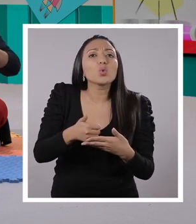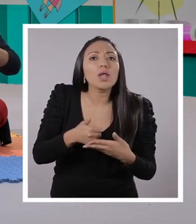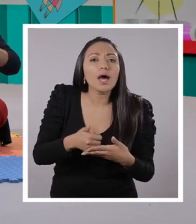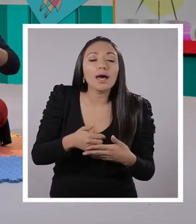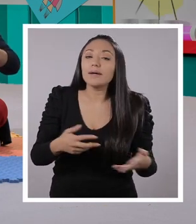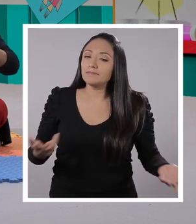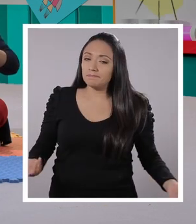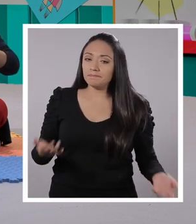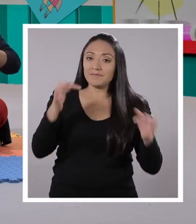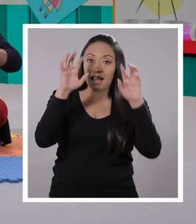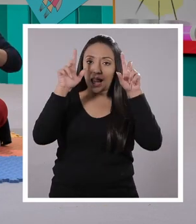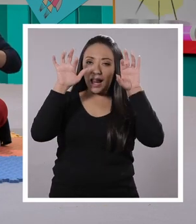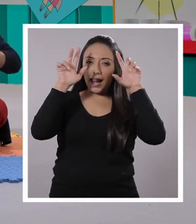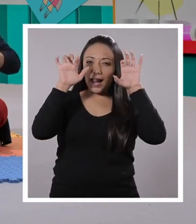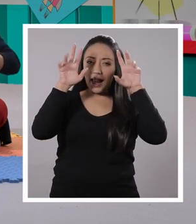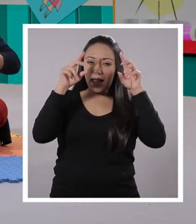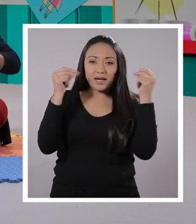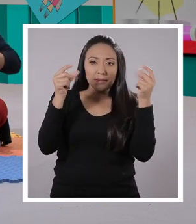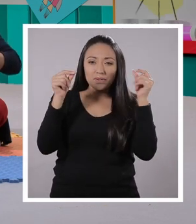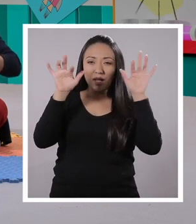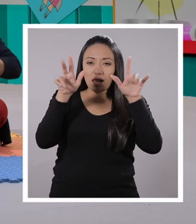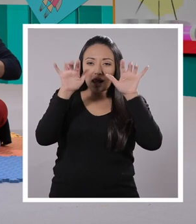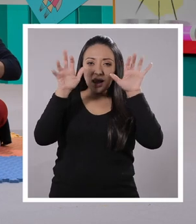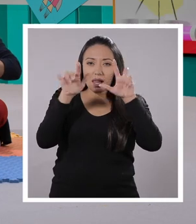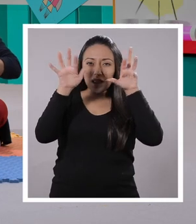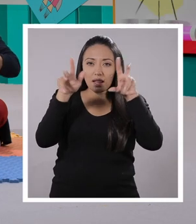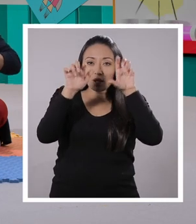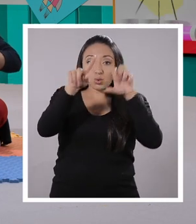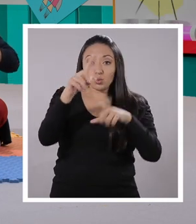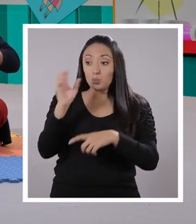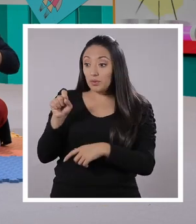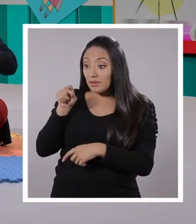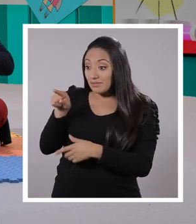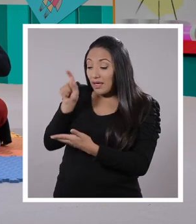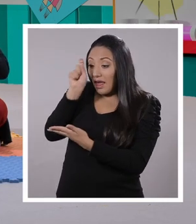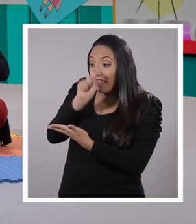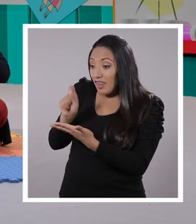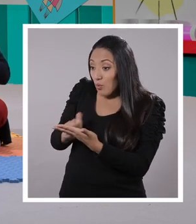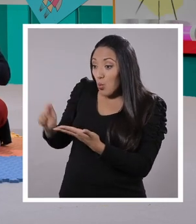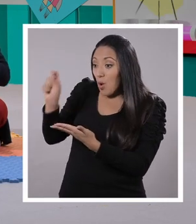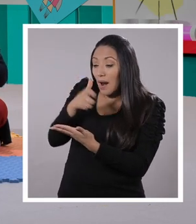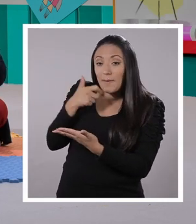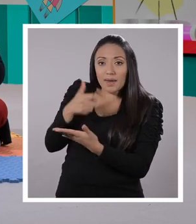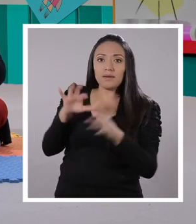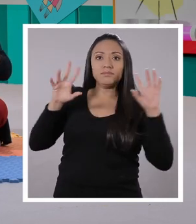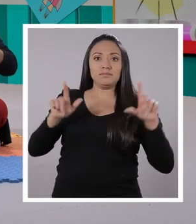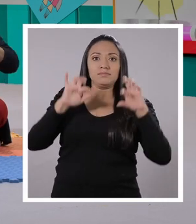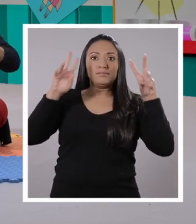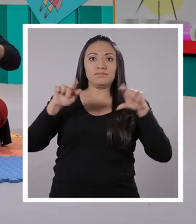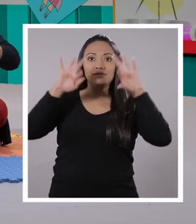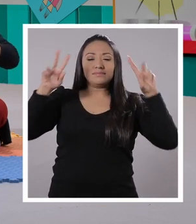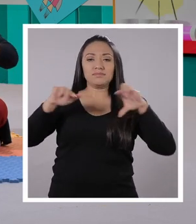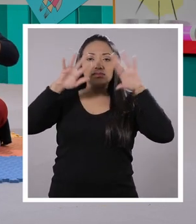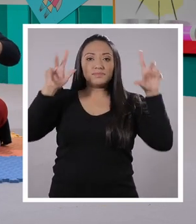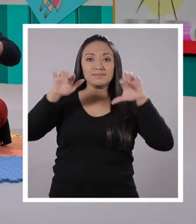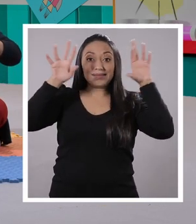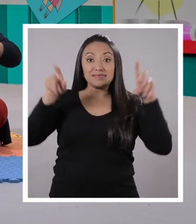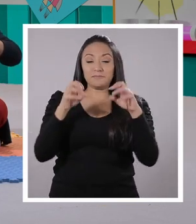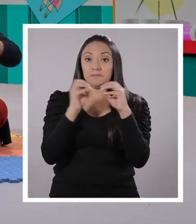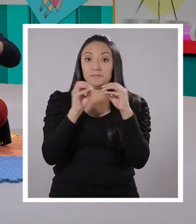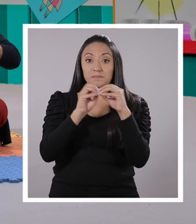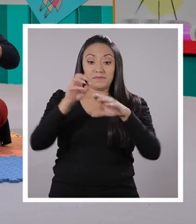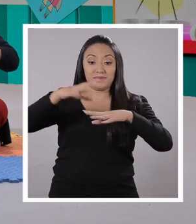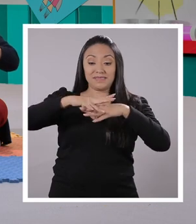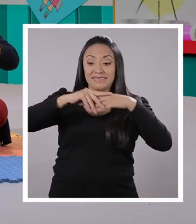Motricidad. Si ustedes quieren tener la habilidad que tiene Pancho en sus manos dibujando, lo importante es ejercitar los